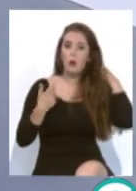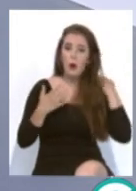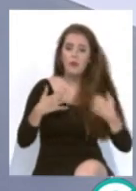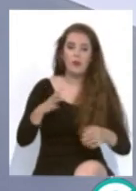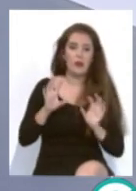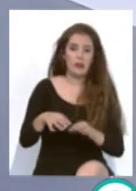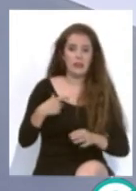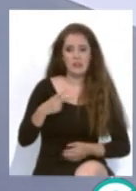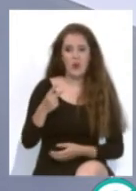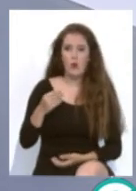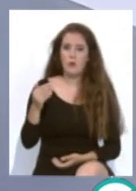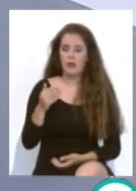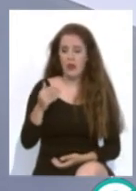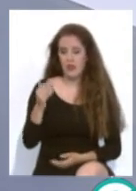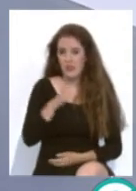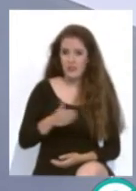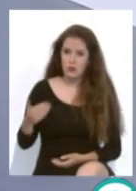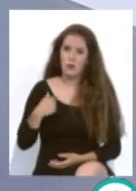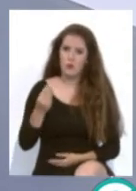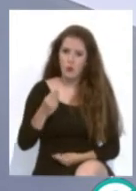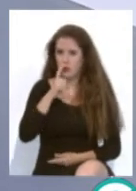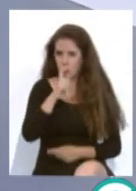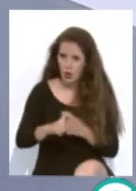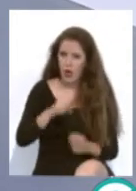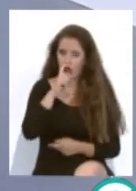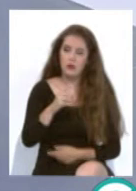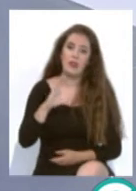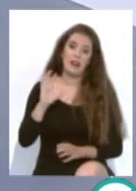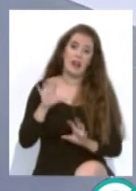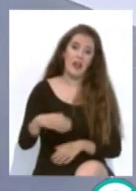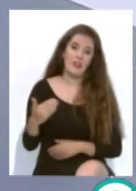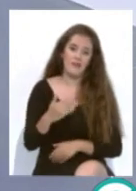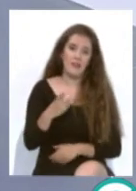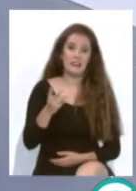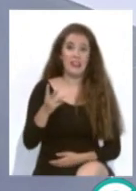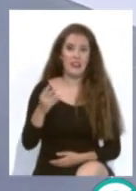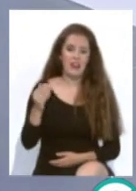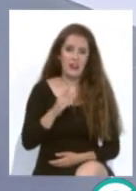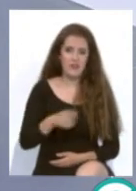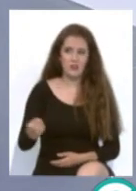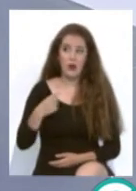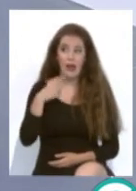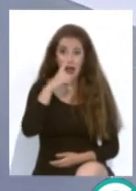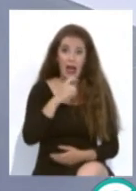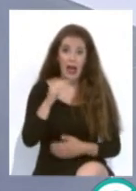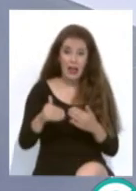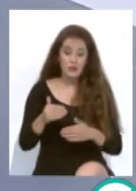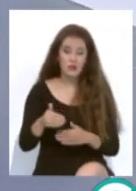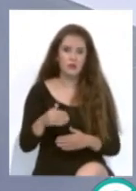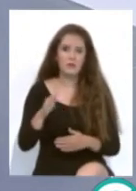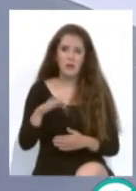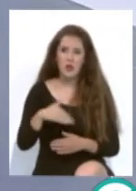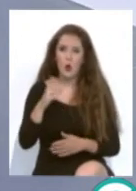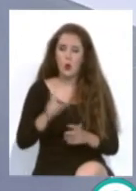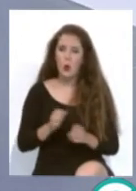tantos años y el Cádiz B en tercera división había un solo escalón pero fue los años donde menos jugadores canteranos